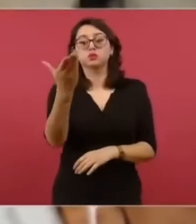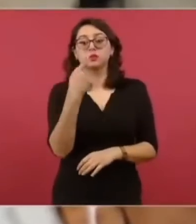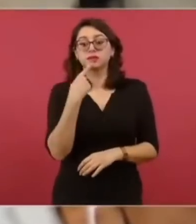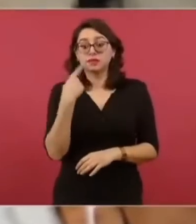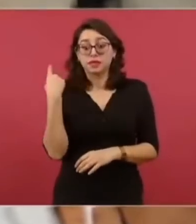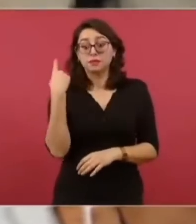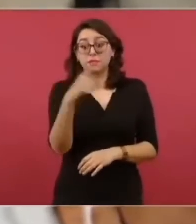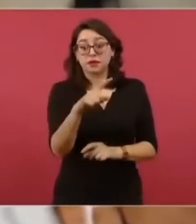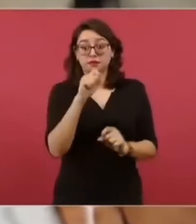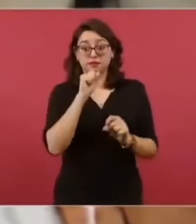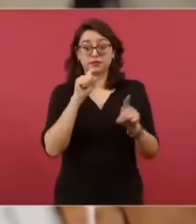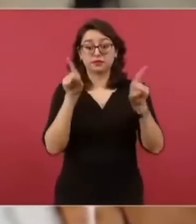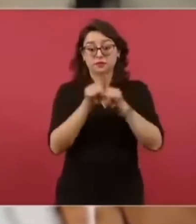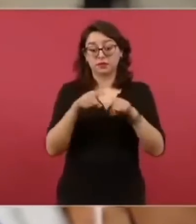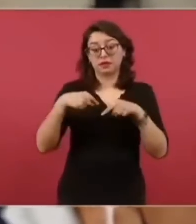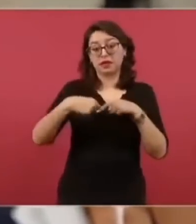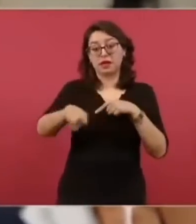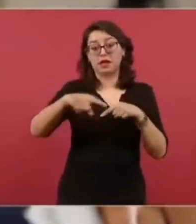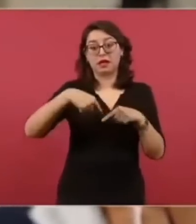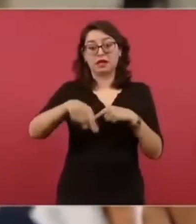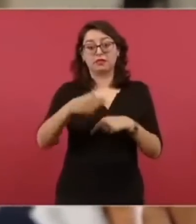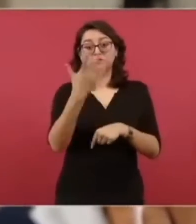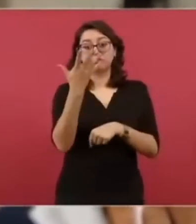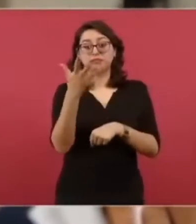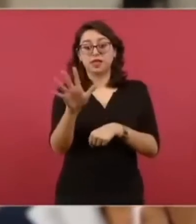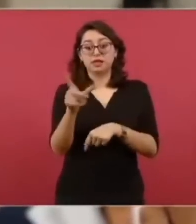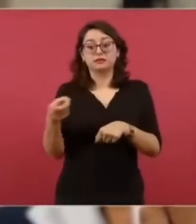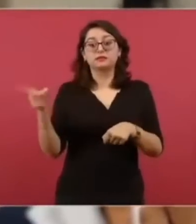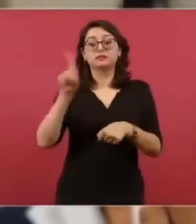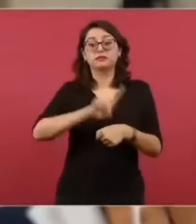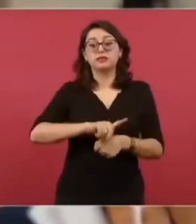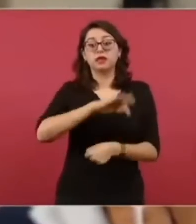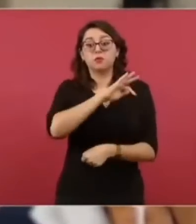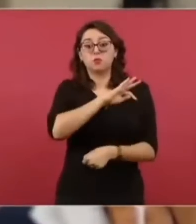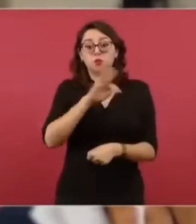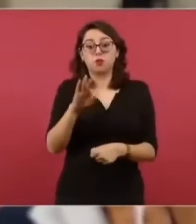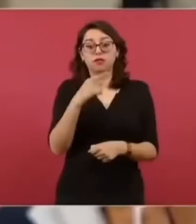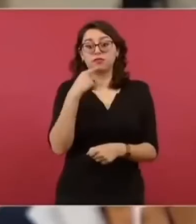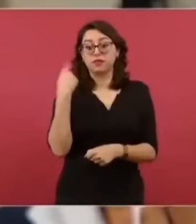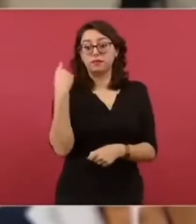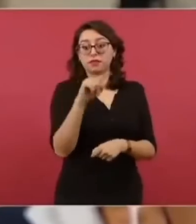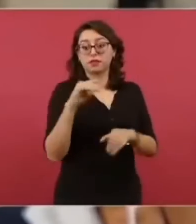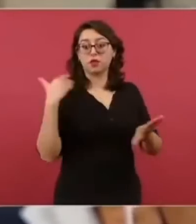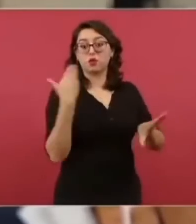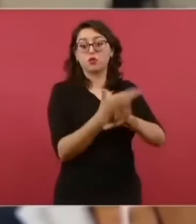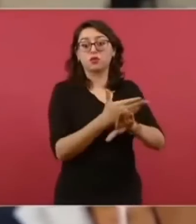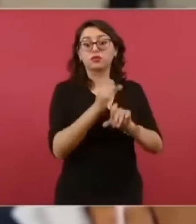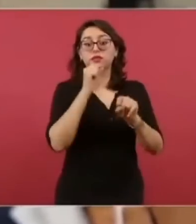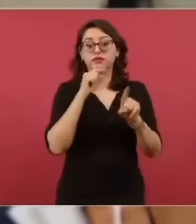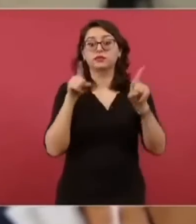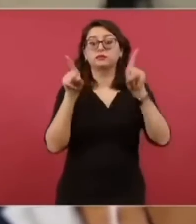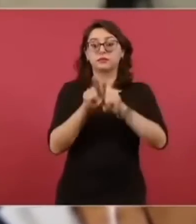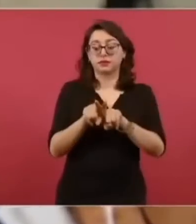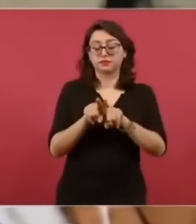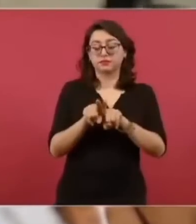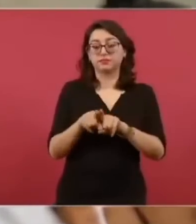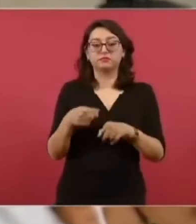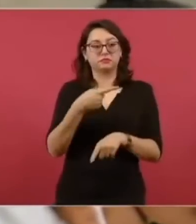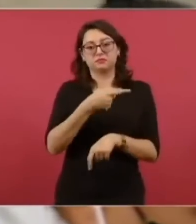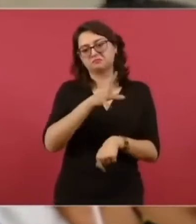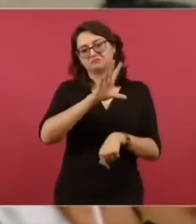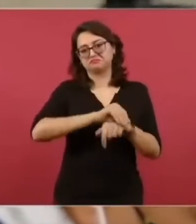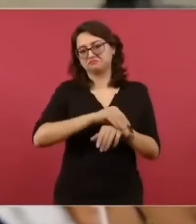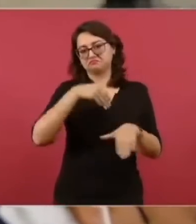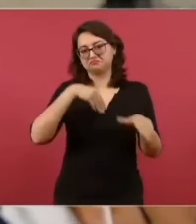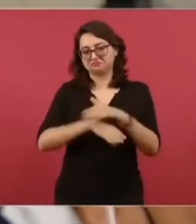días, 10 días, que es el tiempo que usted tiene para presentar este recurso. Eso por una parte. Por la otra, pedir su